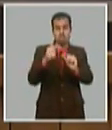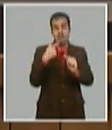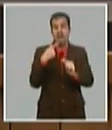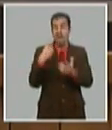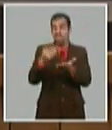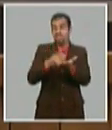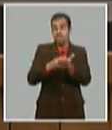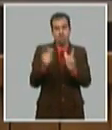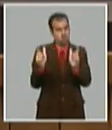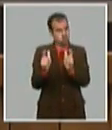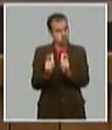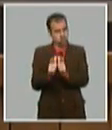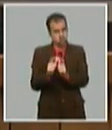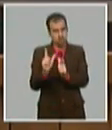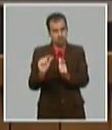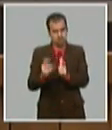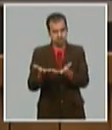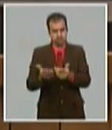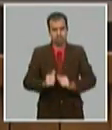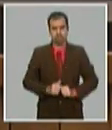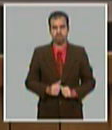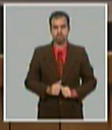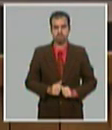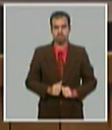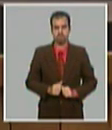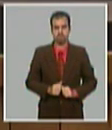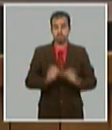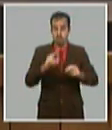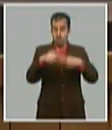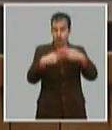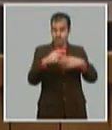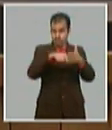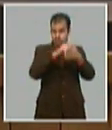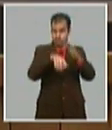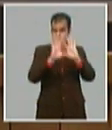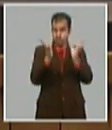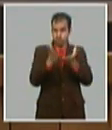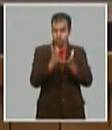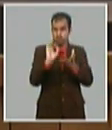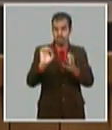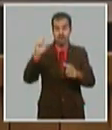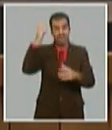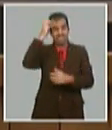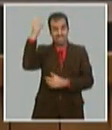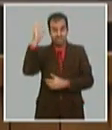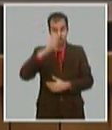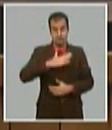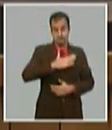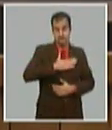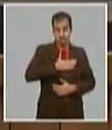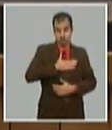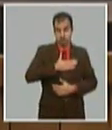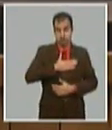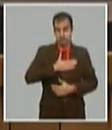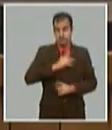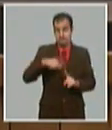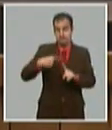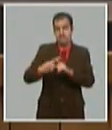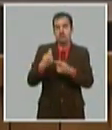Concebir, desde el diseño del plan, el encadenamiento productivo del sector estatal con el no estatal y con la inversión extranjera,